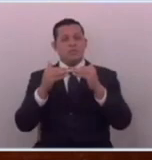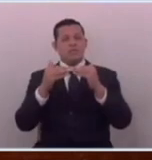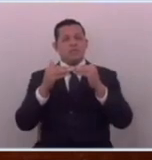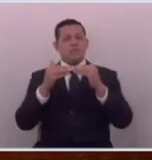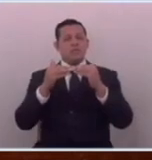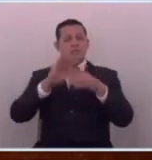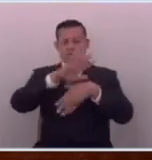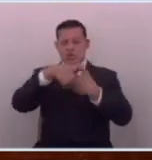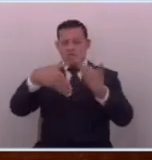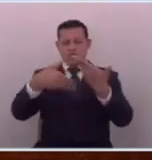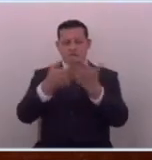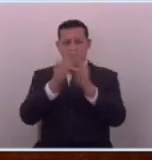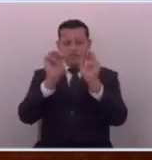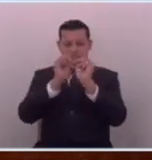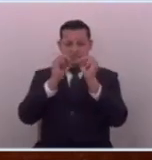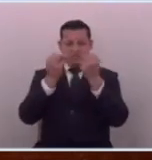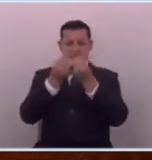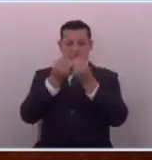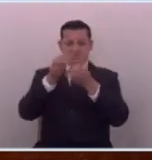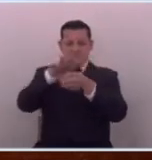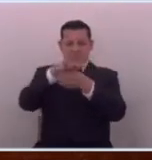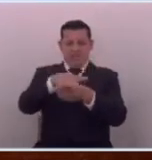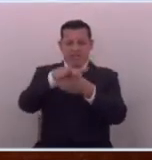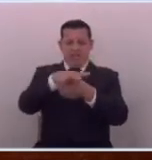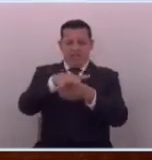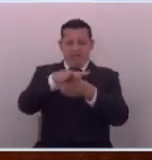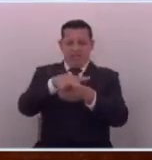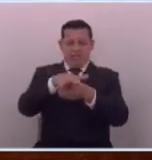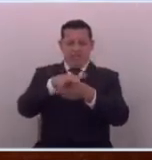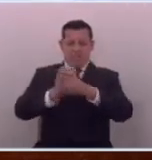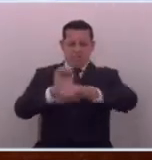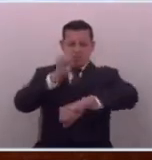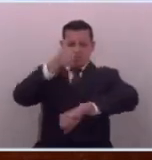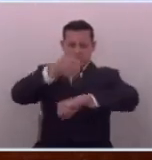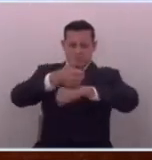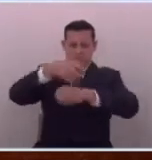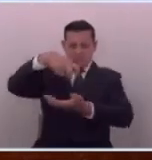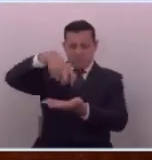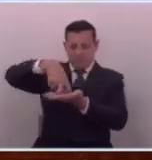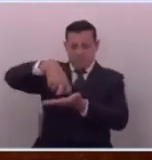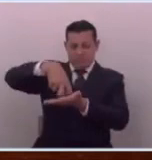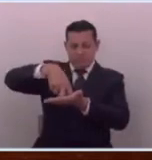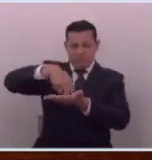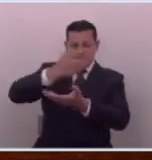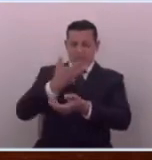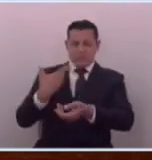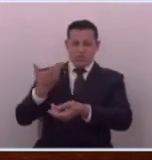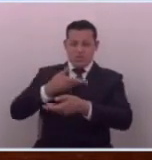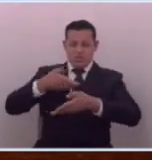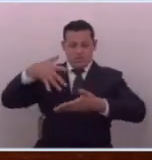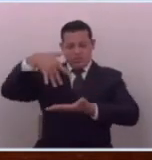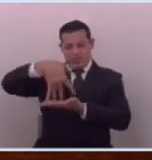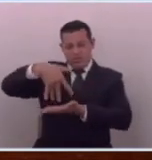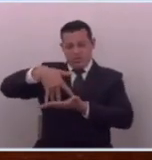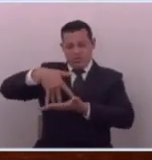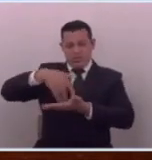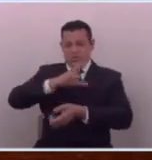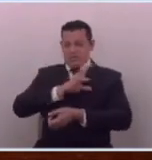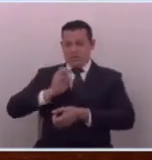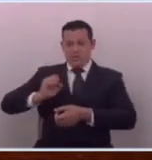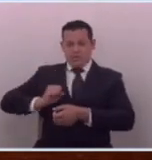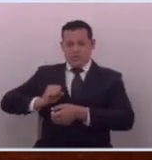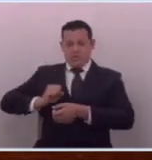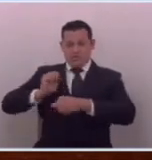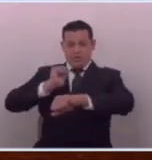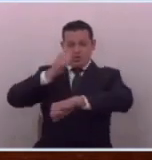de todas esas maras que nos doblevaban doblegaban y nos ponían de rodillas y que ponían sus sus